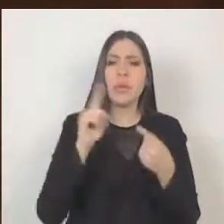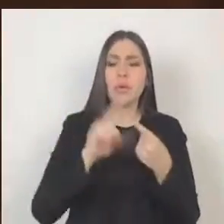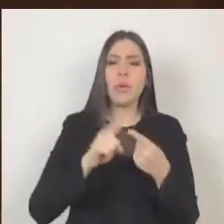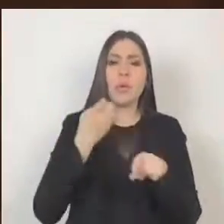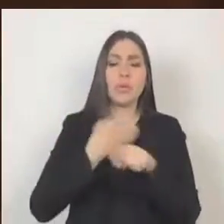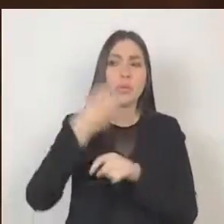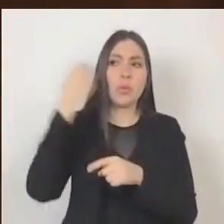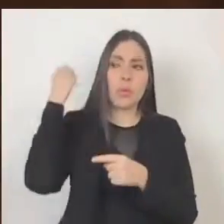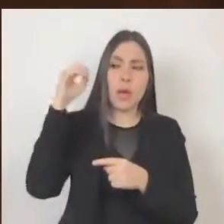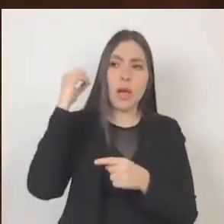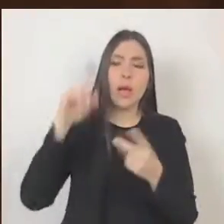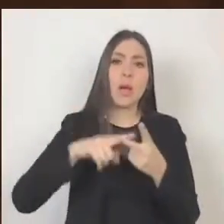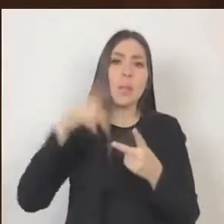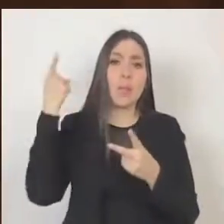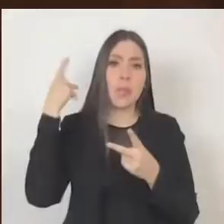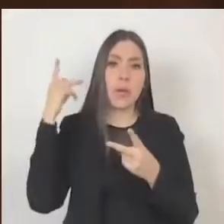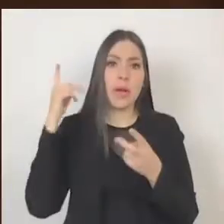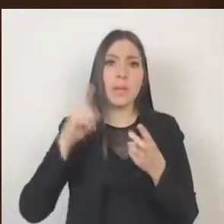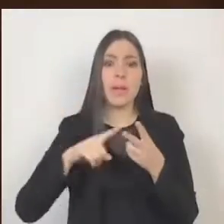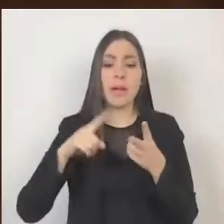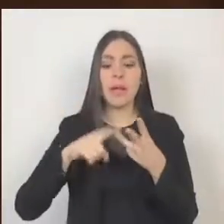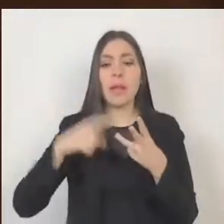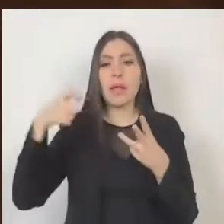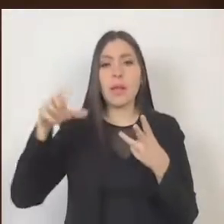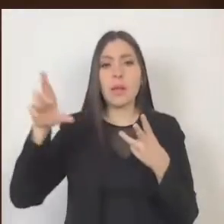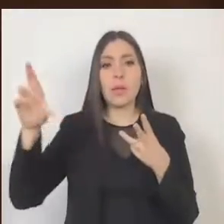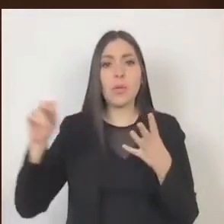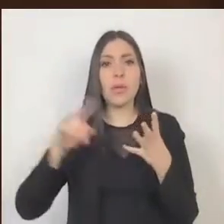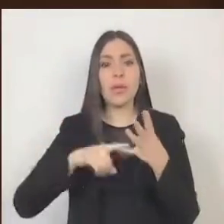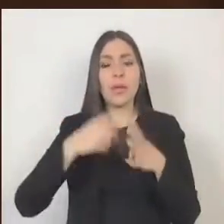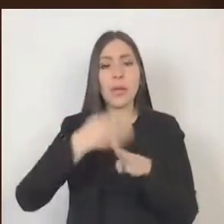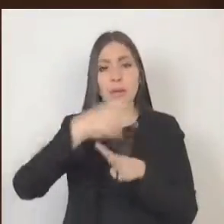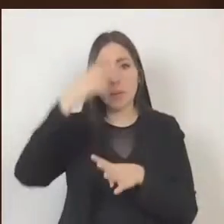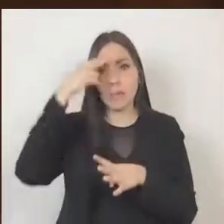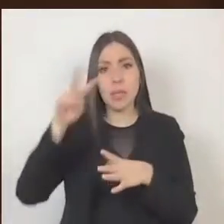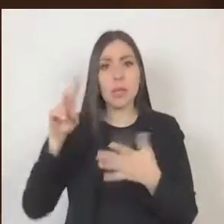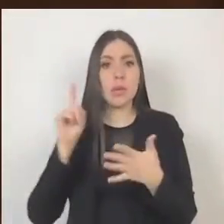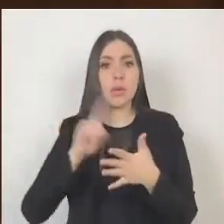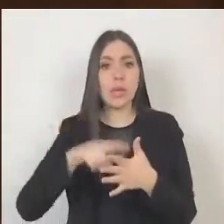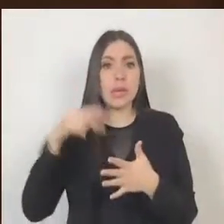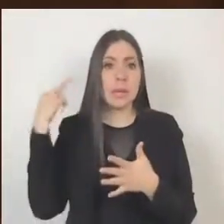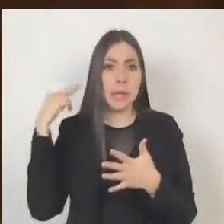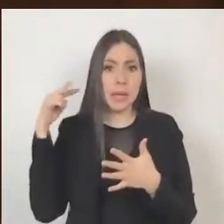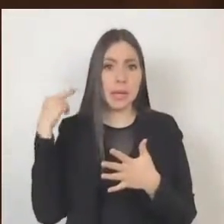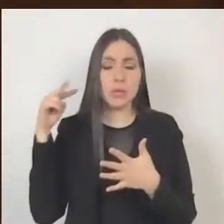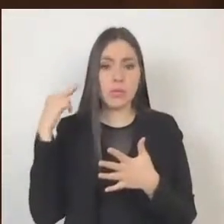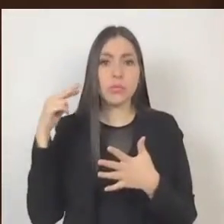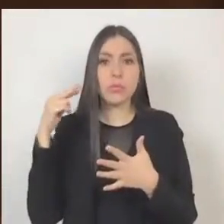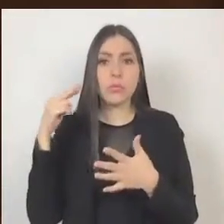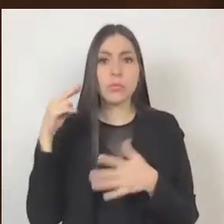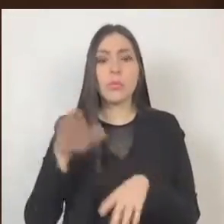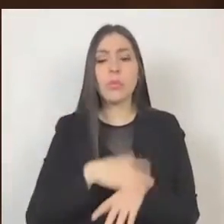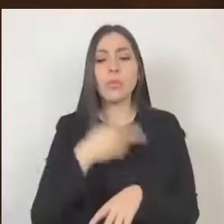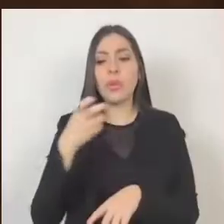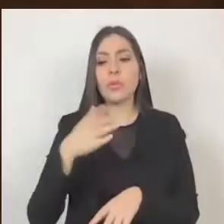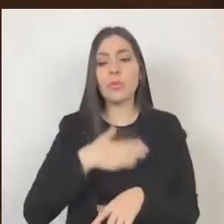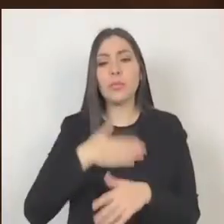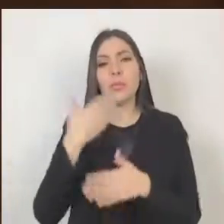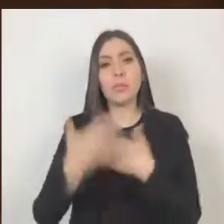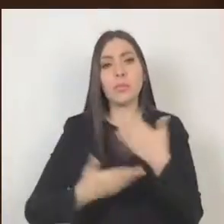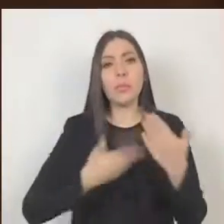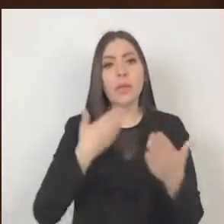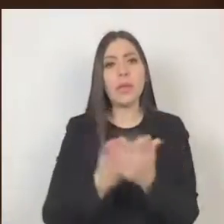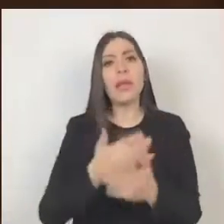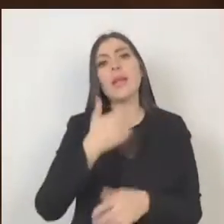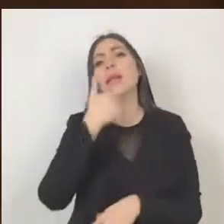Puebla, Quintana Roo, Estado de México y Veracruz. Por ello, la presente iniciativa busca ampliar